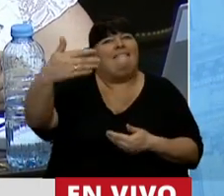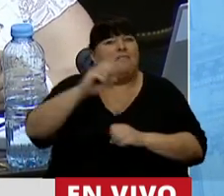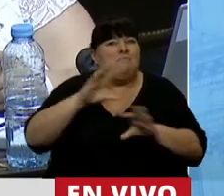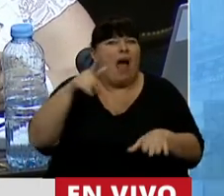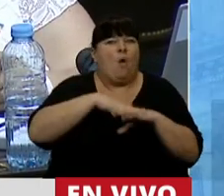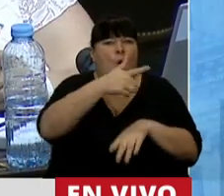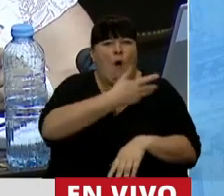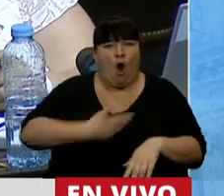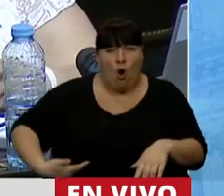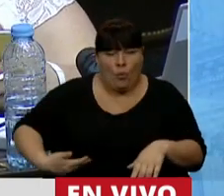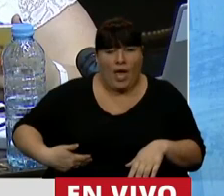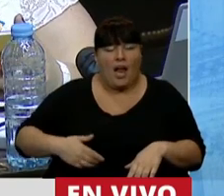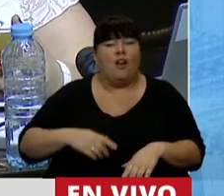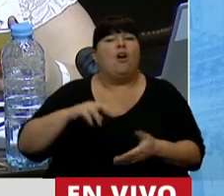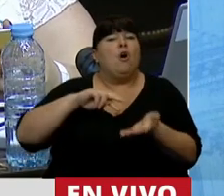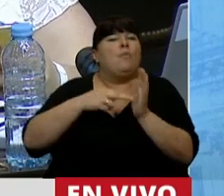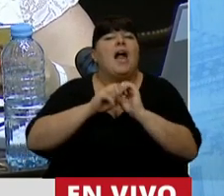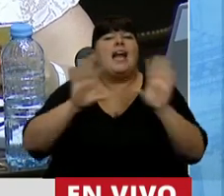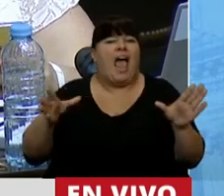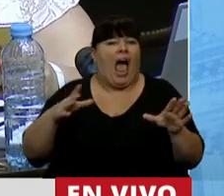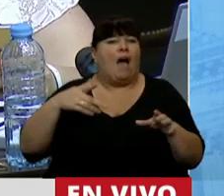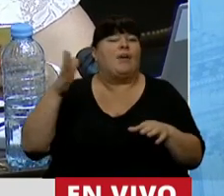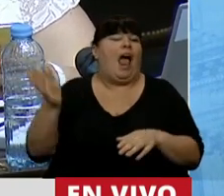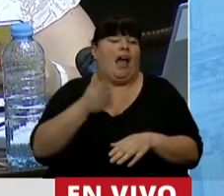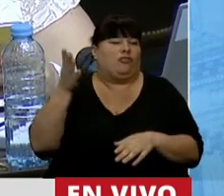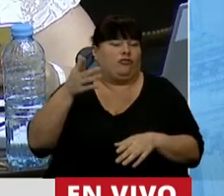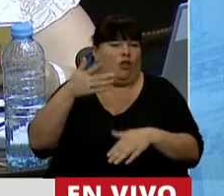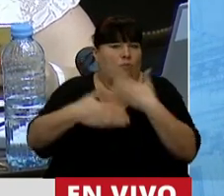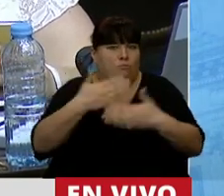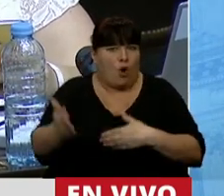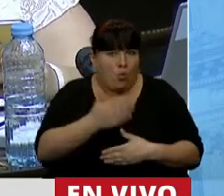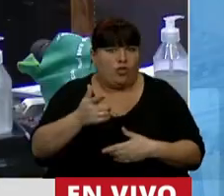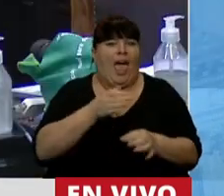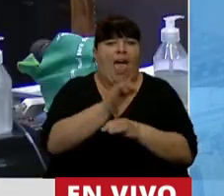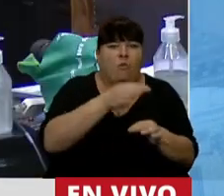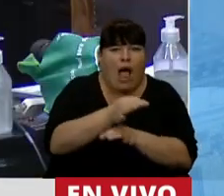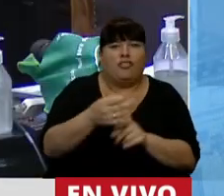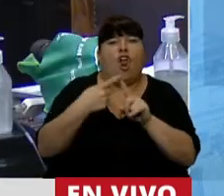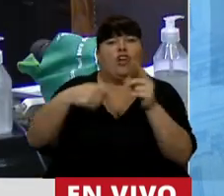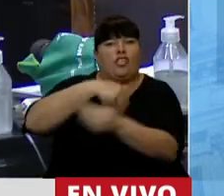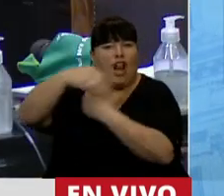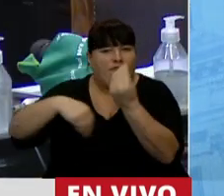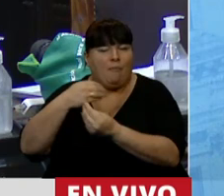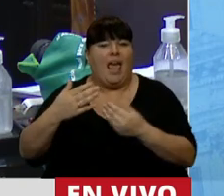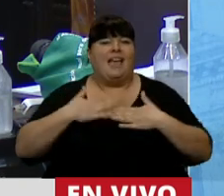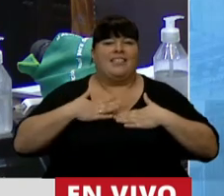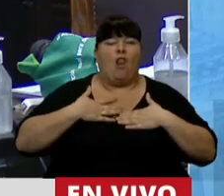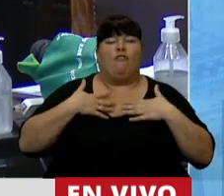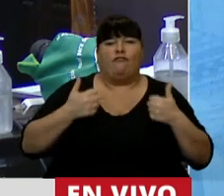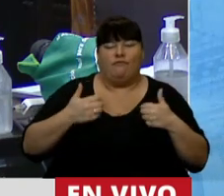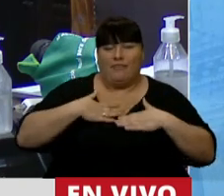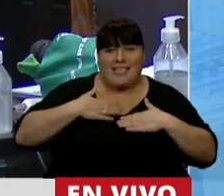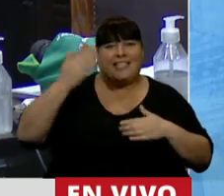que genera este gobierno ha afectado gravemente al aparato productivo, la educación, las relaciones familiares, la salud física y